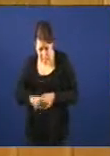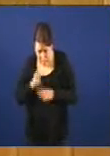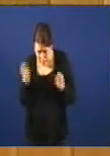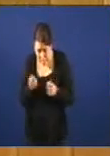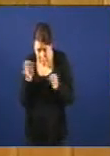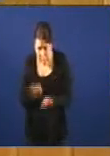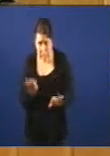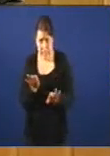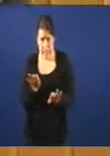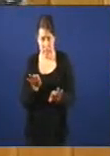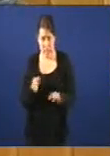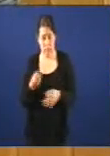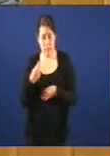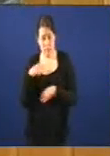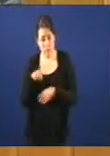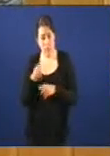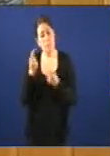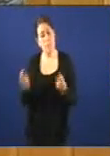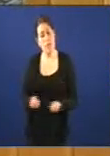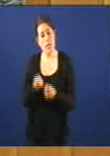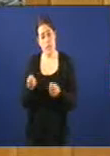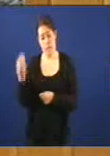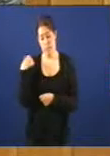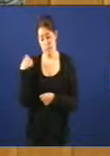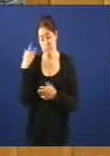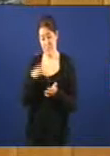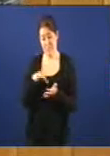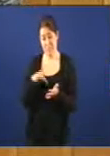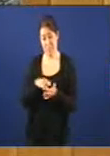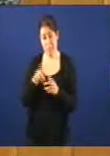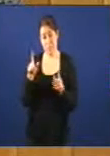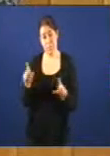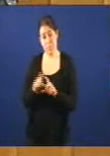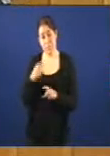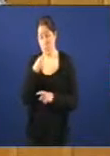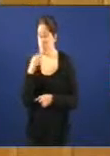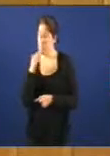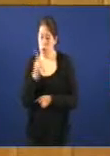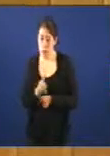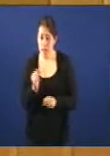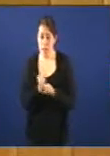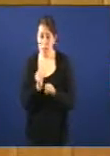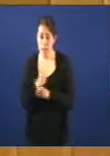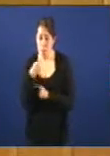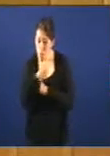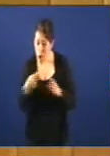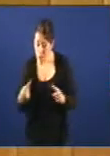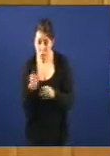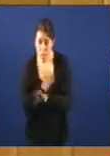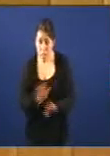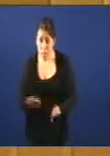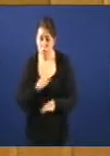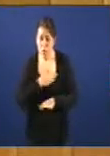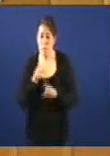nisiquera lea a prensa na prensa dos últimos días a empresa dice que non garantiza o emprego máis alado un ano o dice a propia